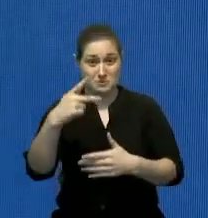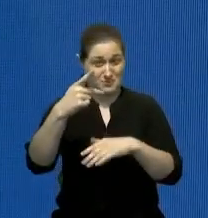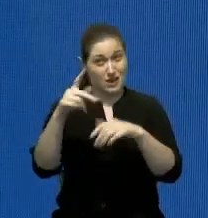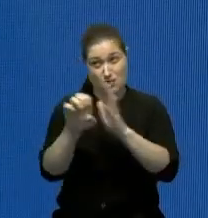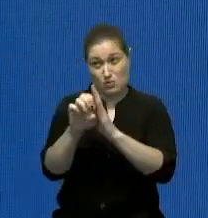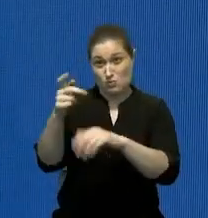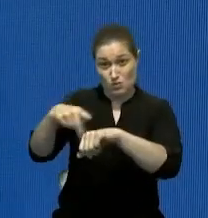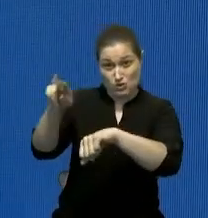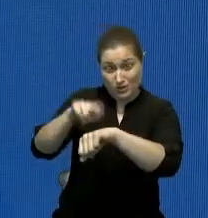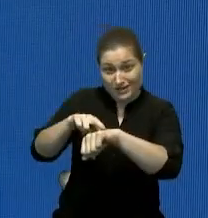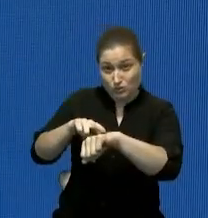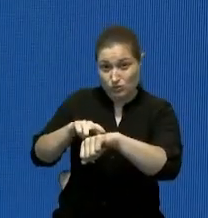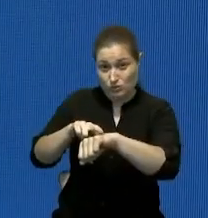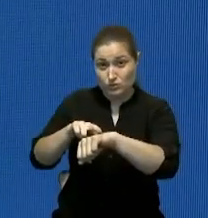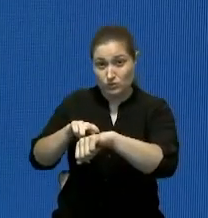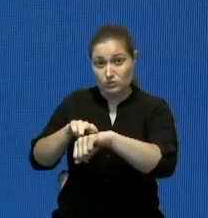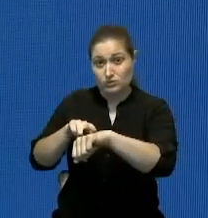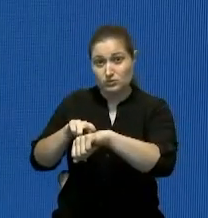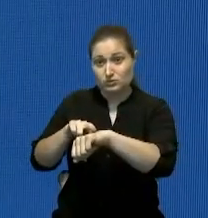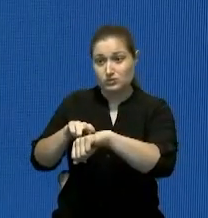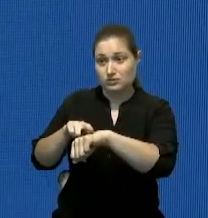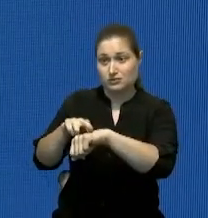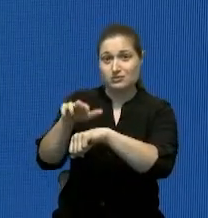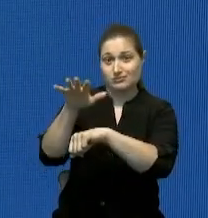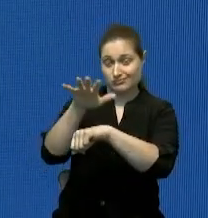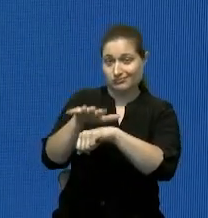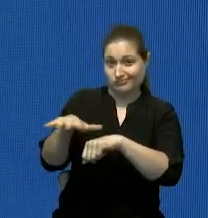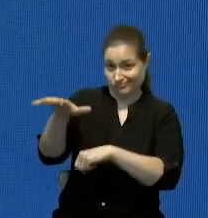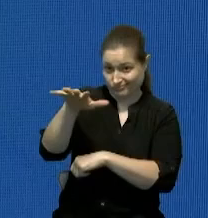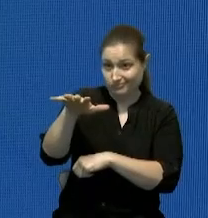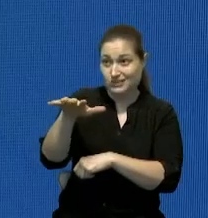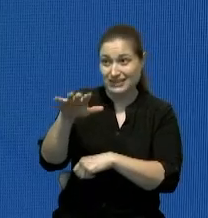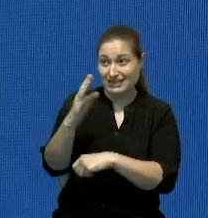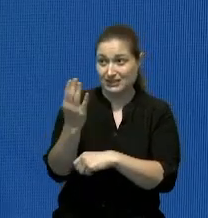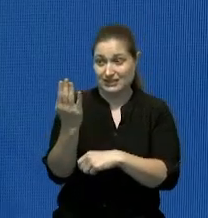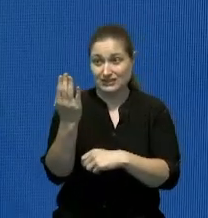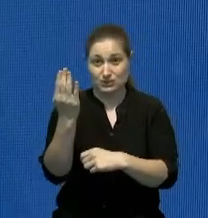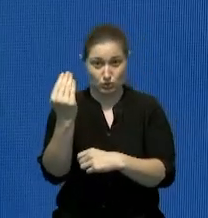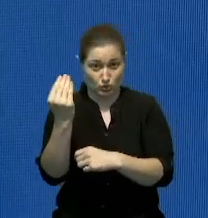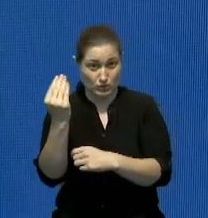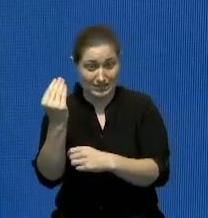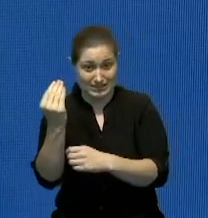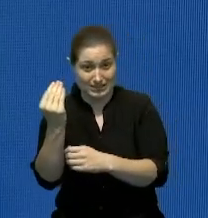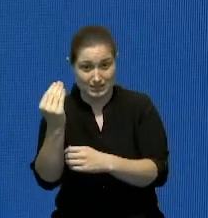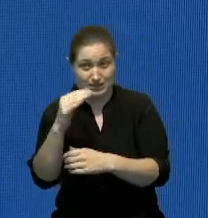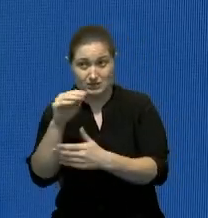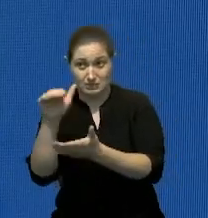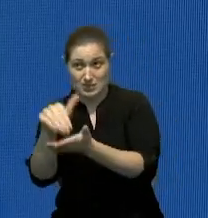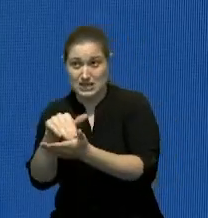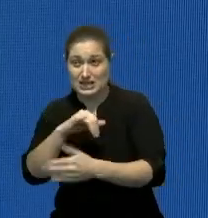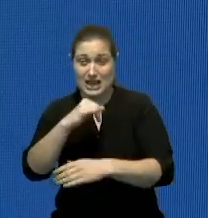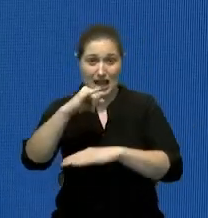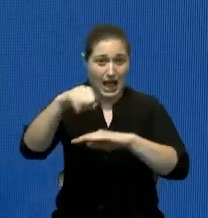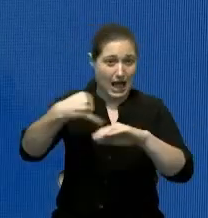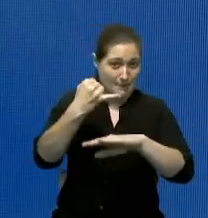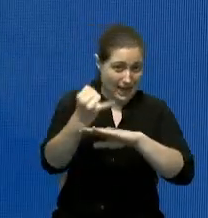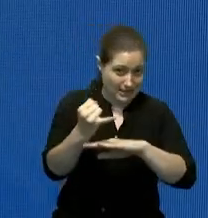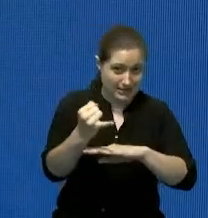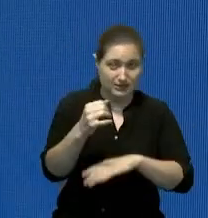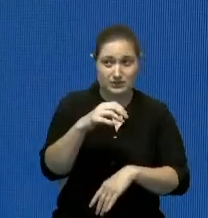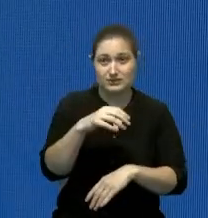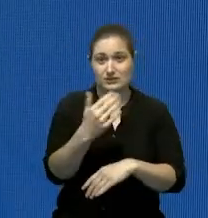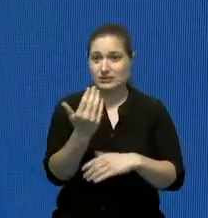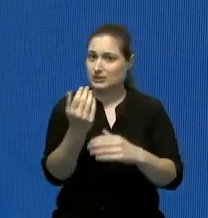Puerto Rico territorio norteamericano tiene 14 Jamaica 46 homicidios bueno